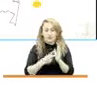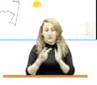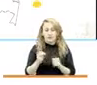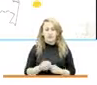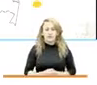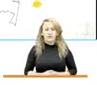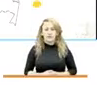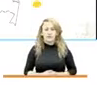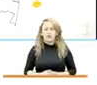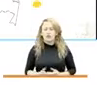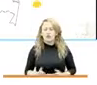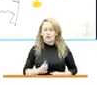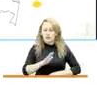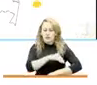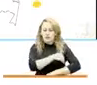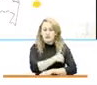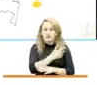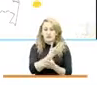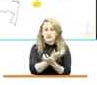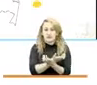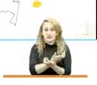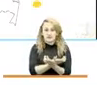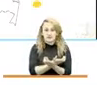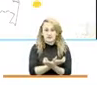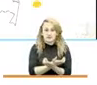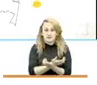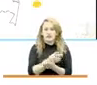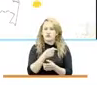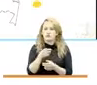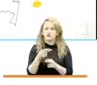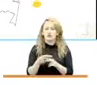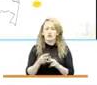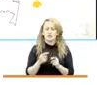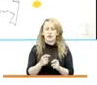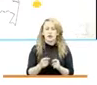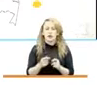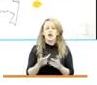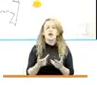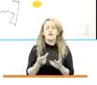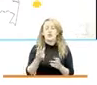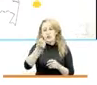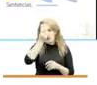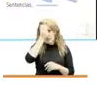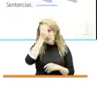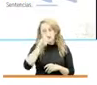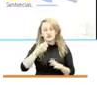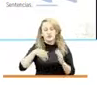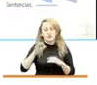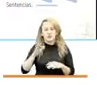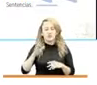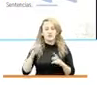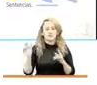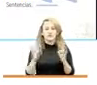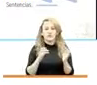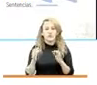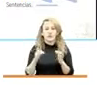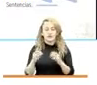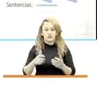con el Ministerio de Ciencias, llamada hacia una mayor comprensión del conflicto armado, las